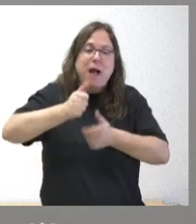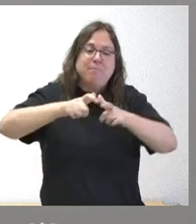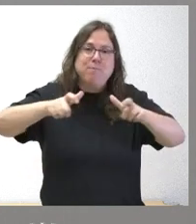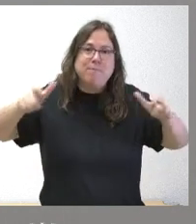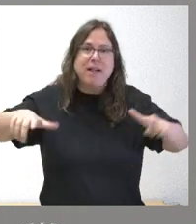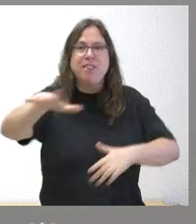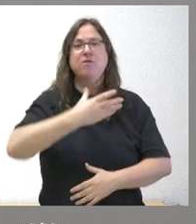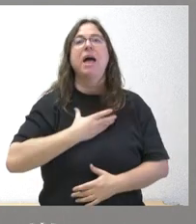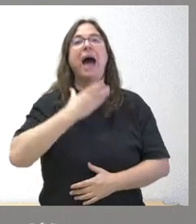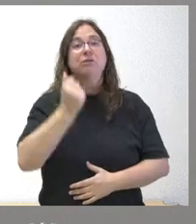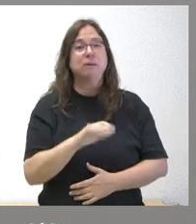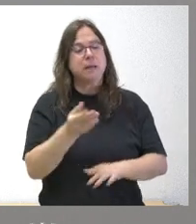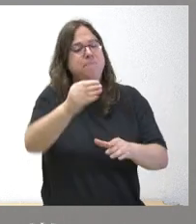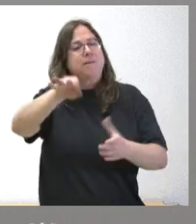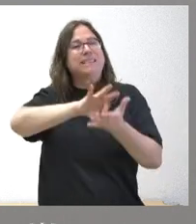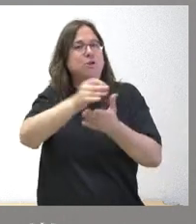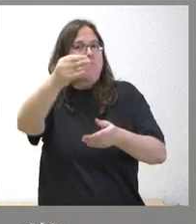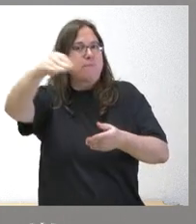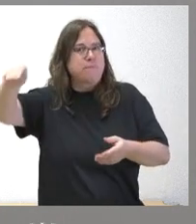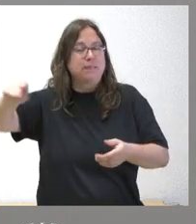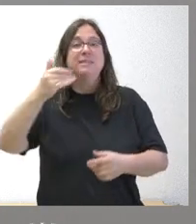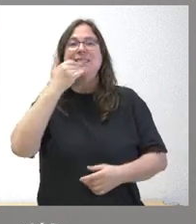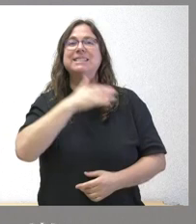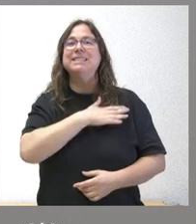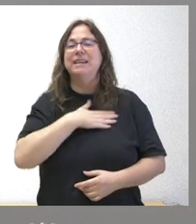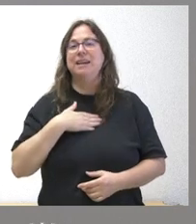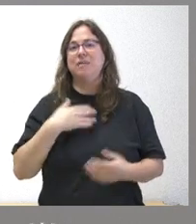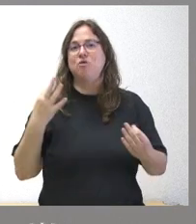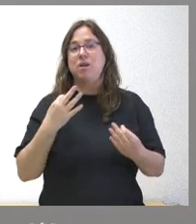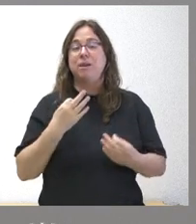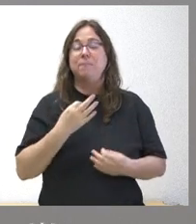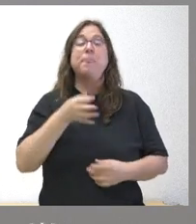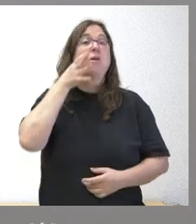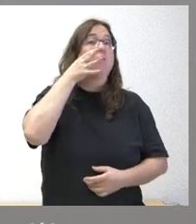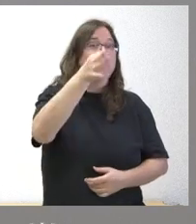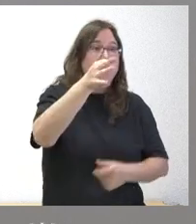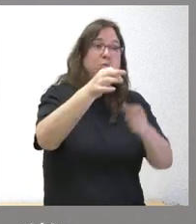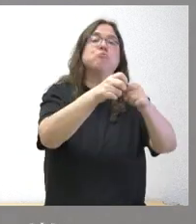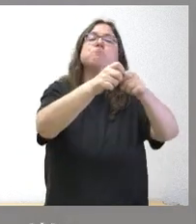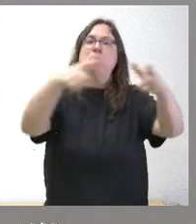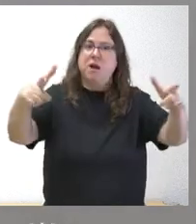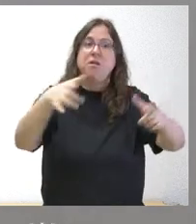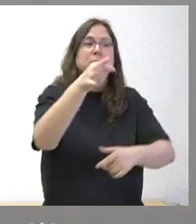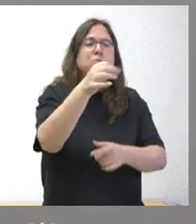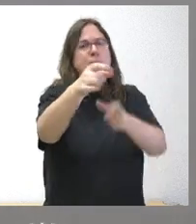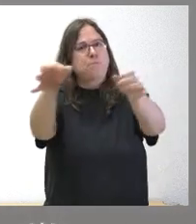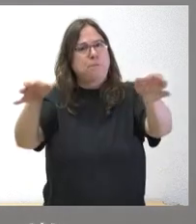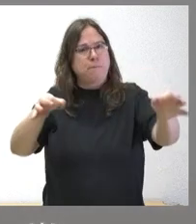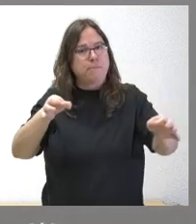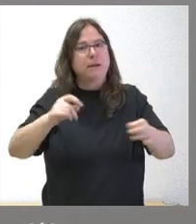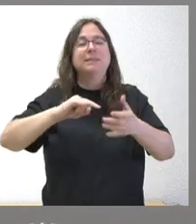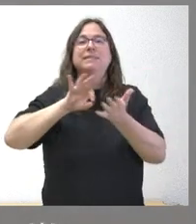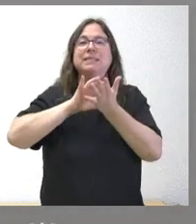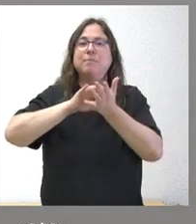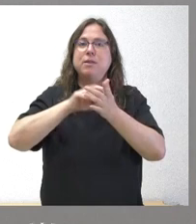ayuntamientos donde ya estamos, como ir aumentando el número de ayuntamientos donde este servicio de digitalización es operativo que, como le